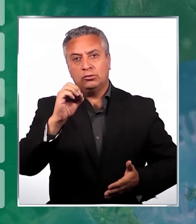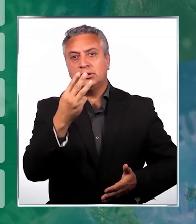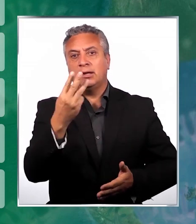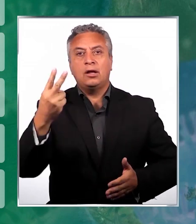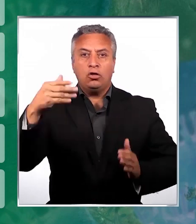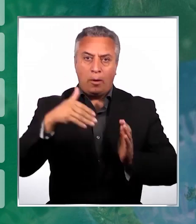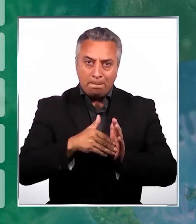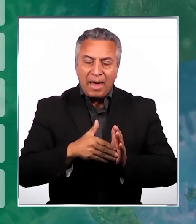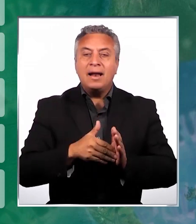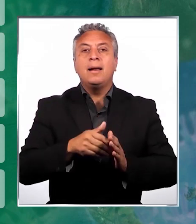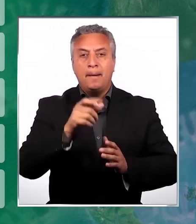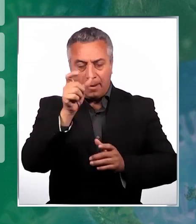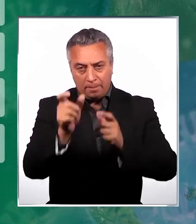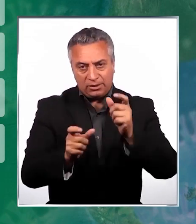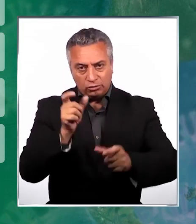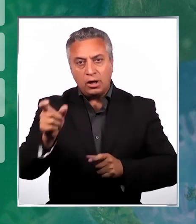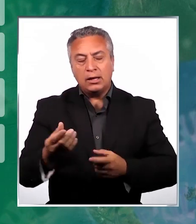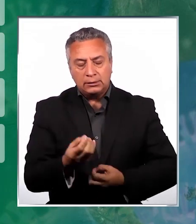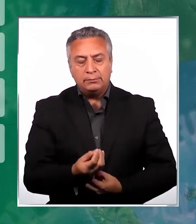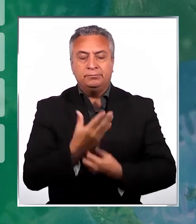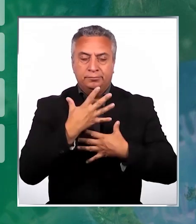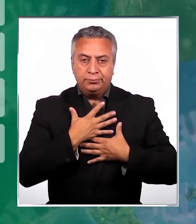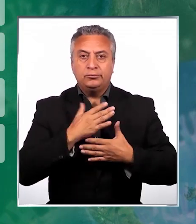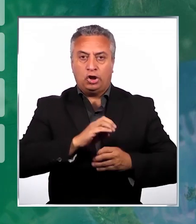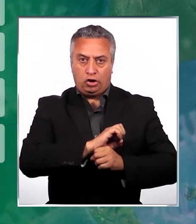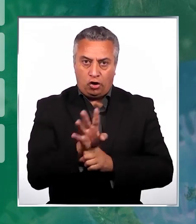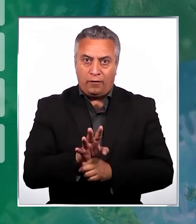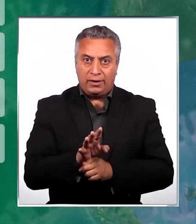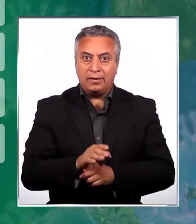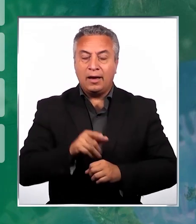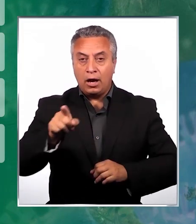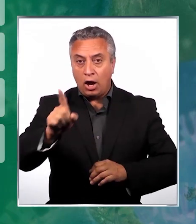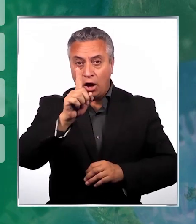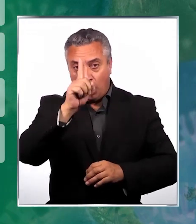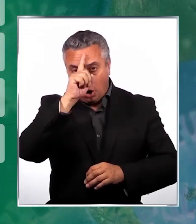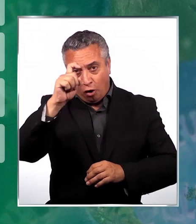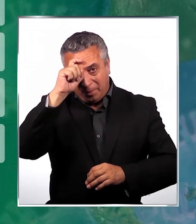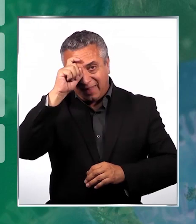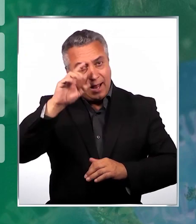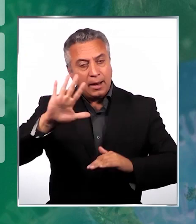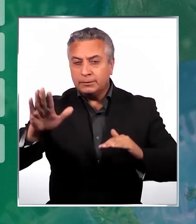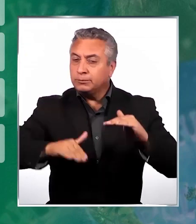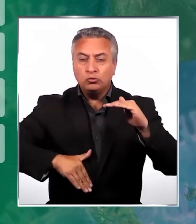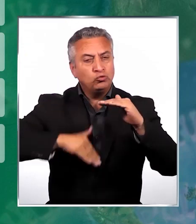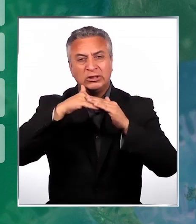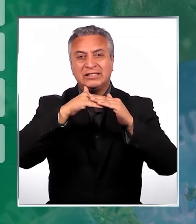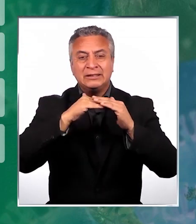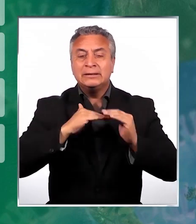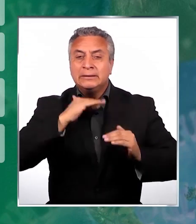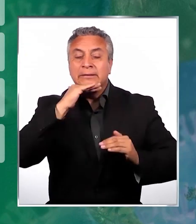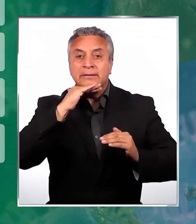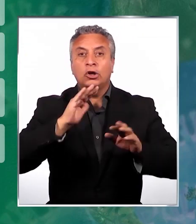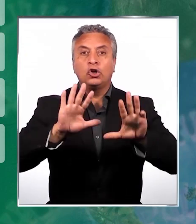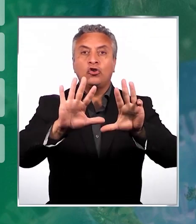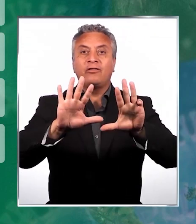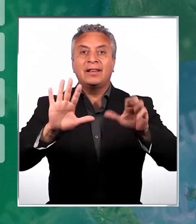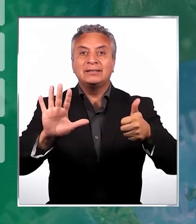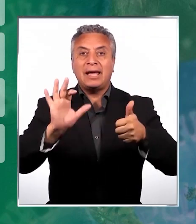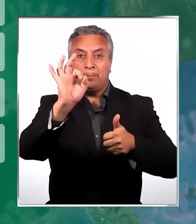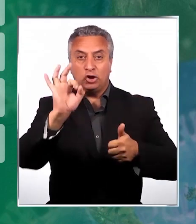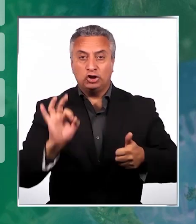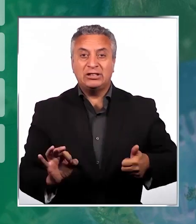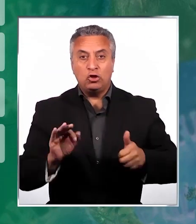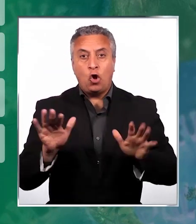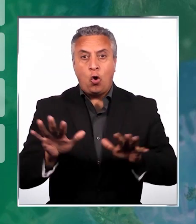enfermado de COVID-19. Las unidades críticas de los hospitales están al límite, con 96% de ocupación.